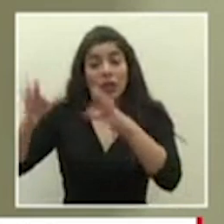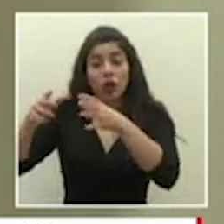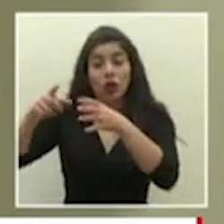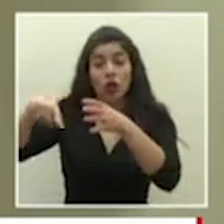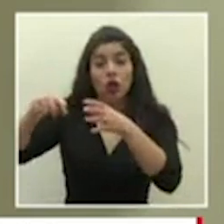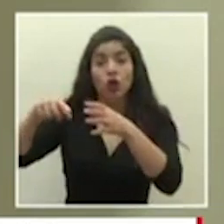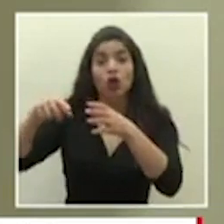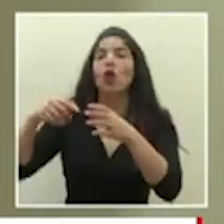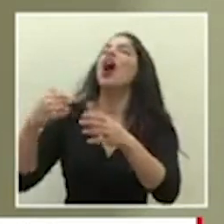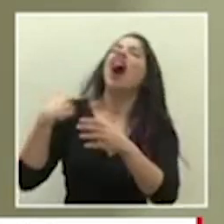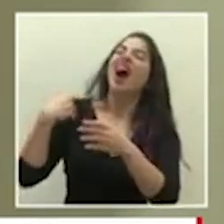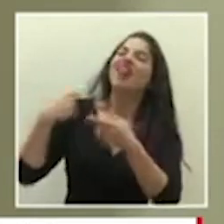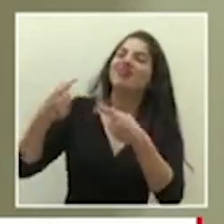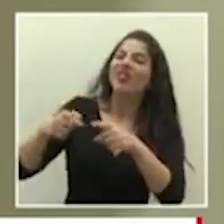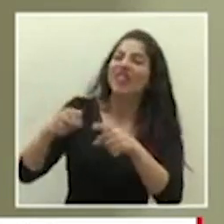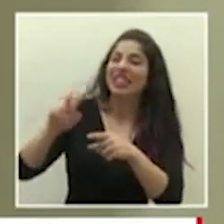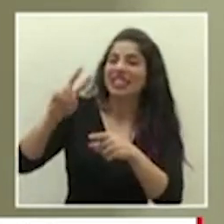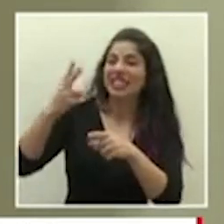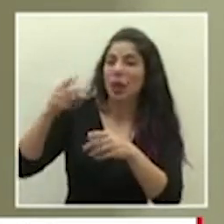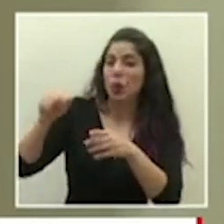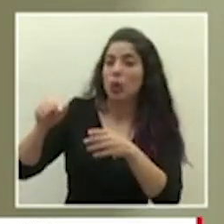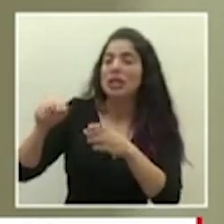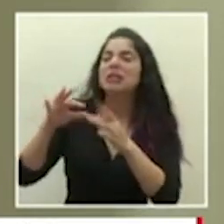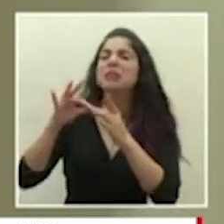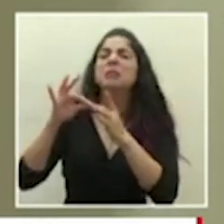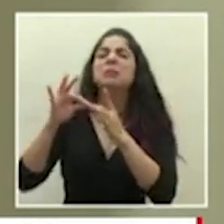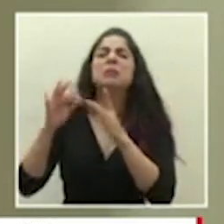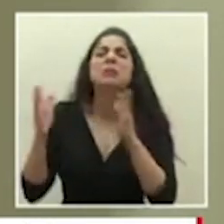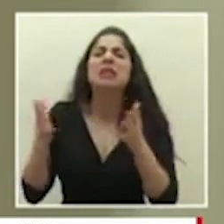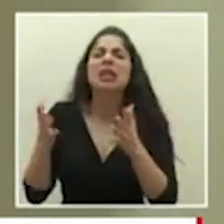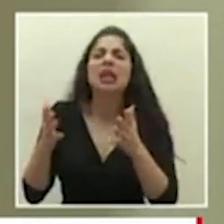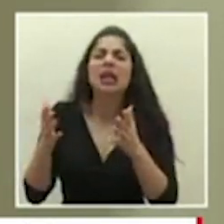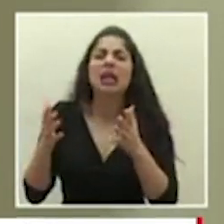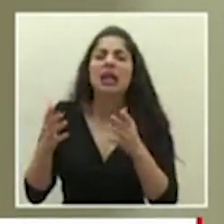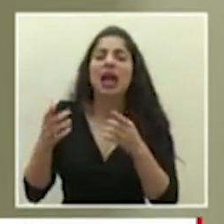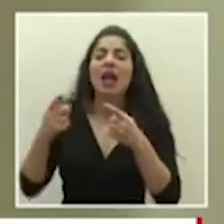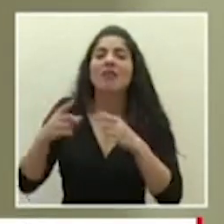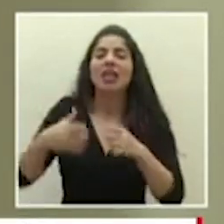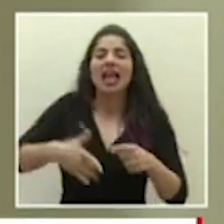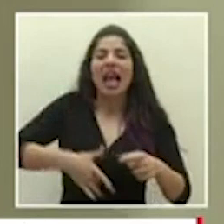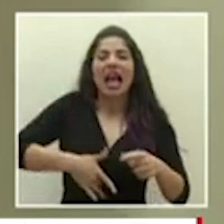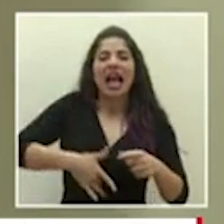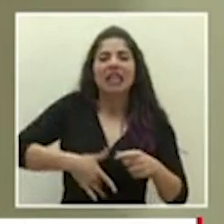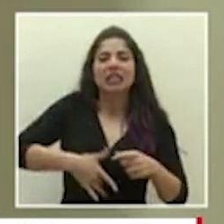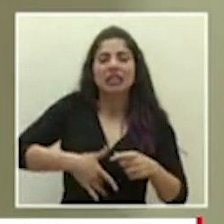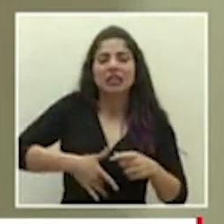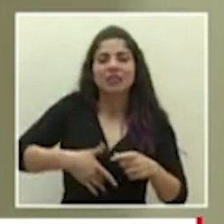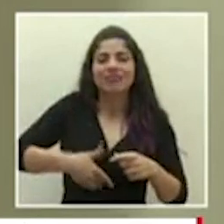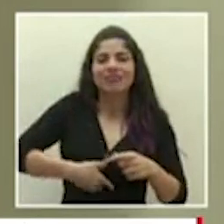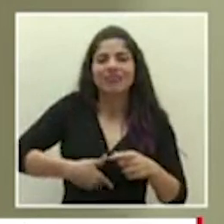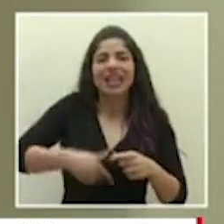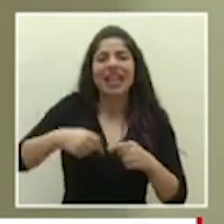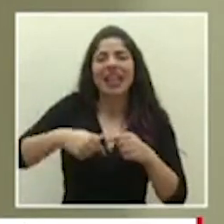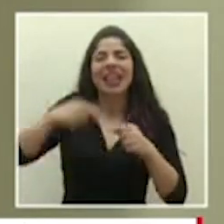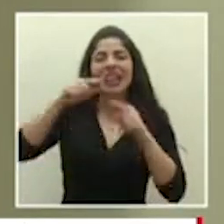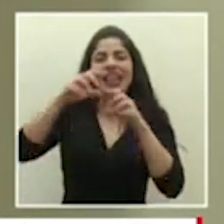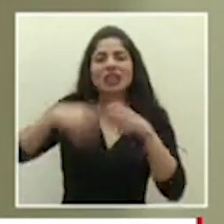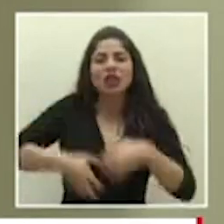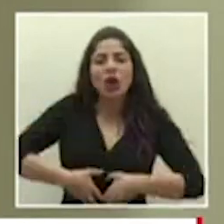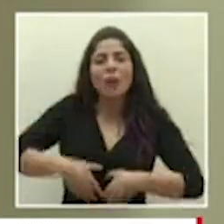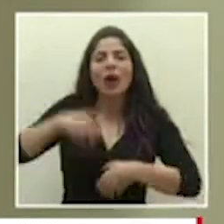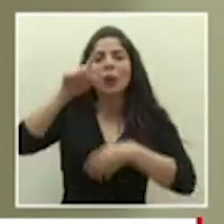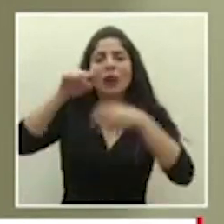efectos secundarios han sido principalmente efectos gastrointestinales la primera